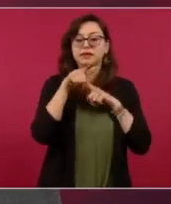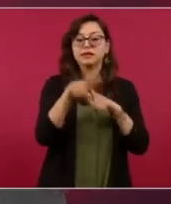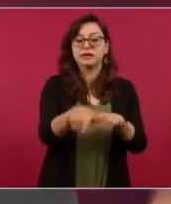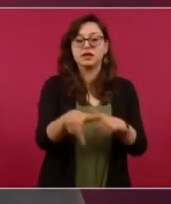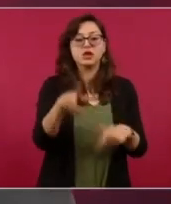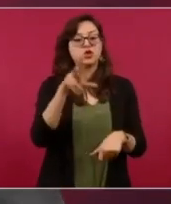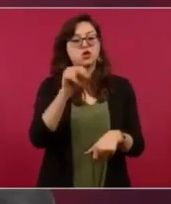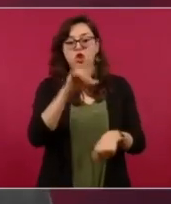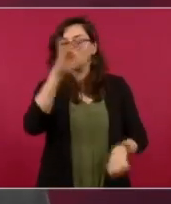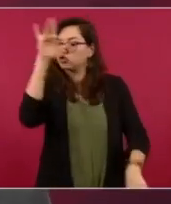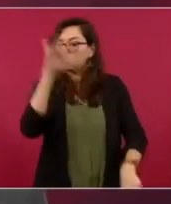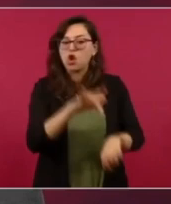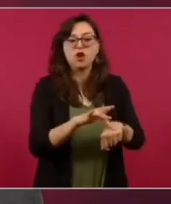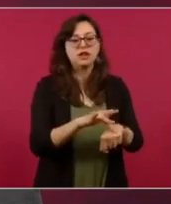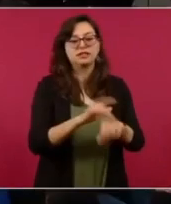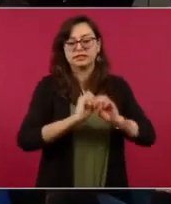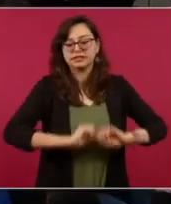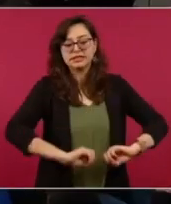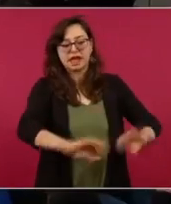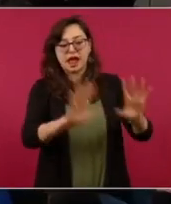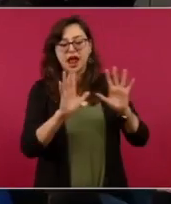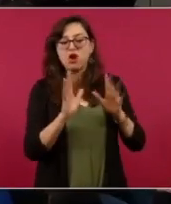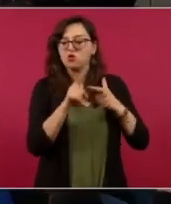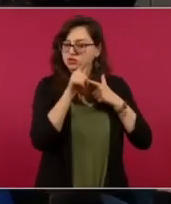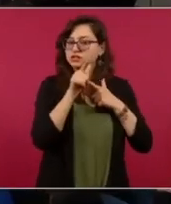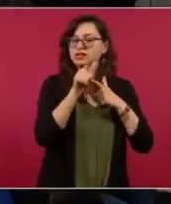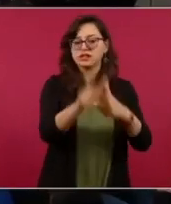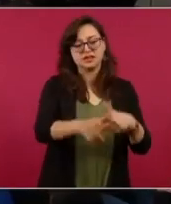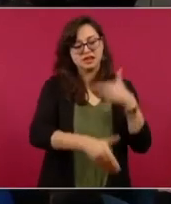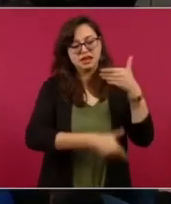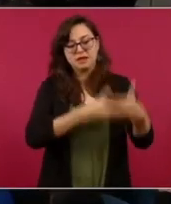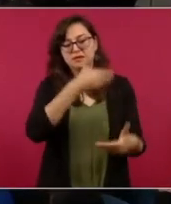para eso es pero es bueno